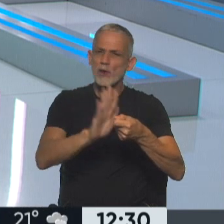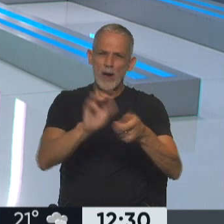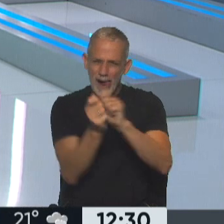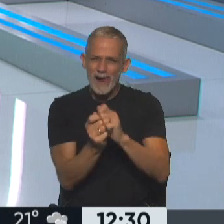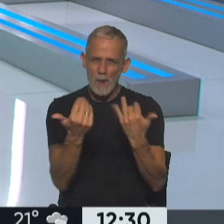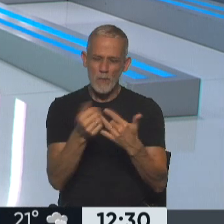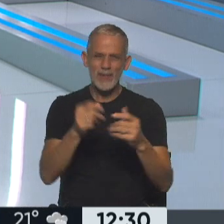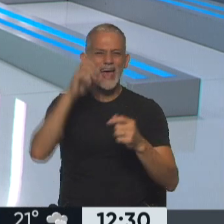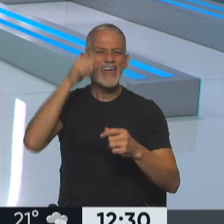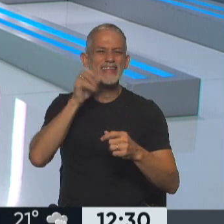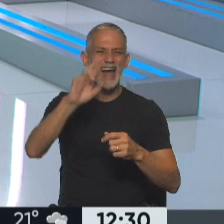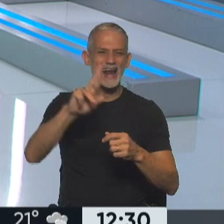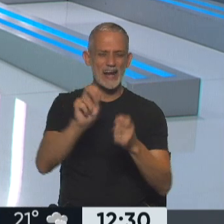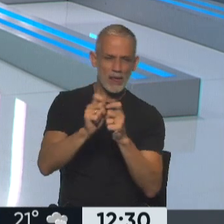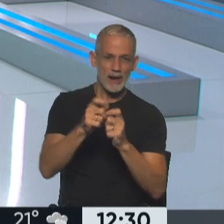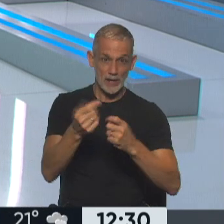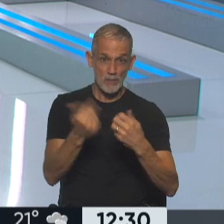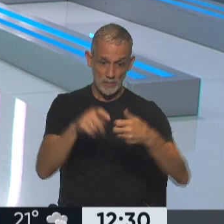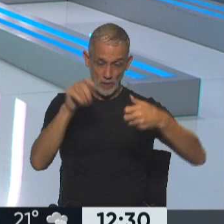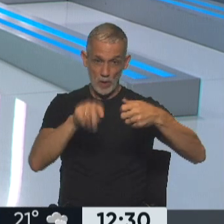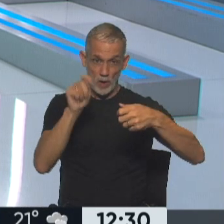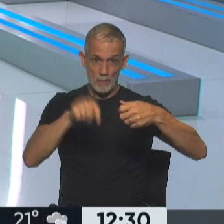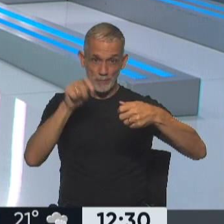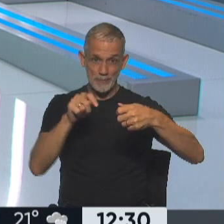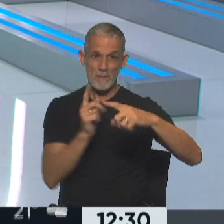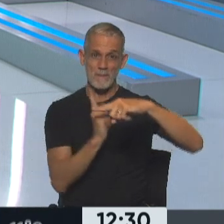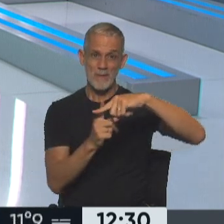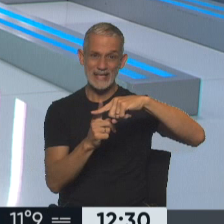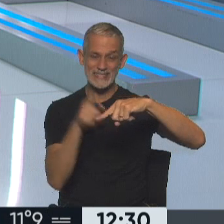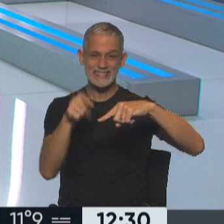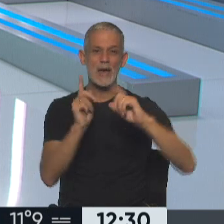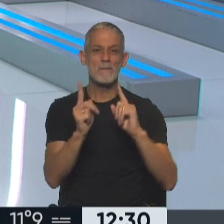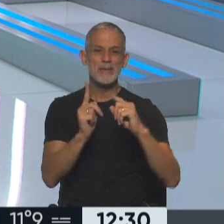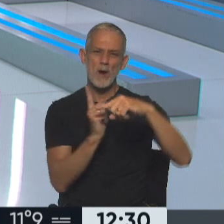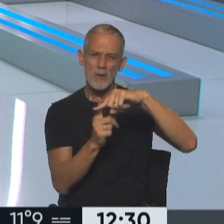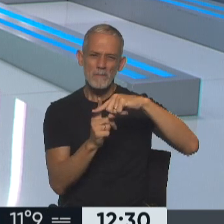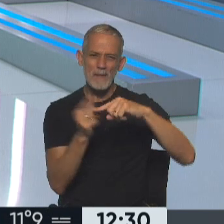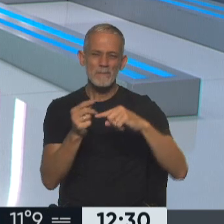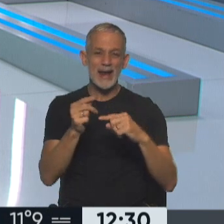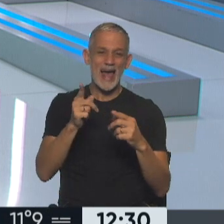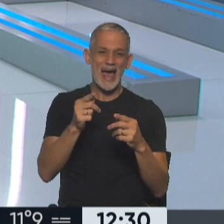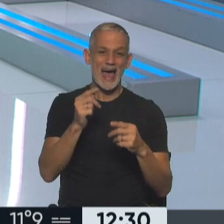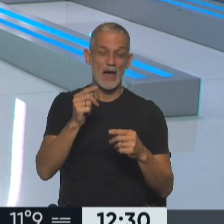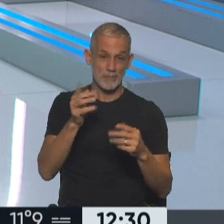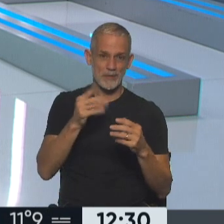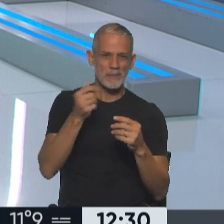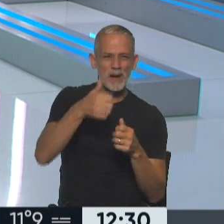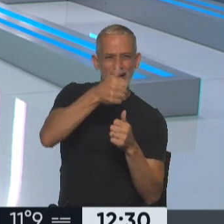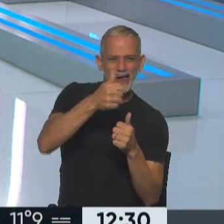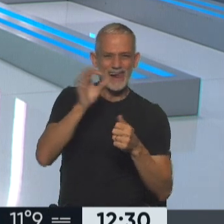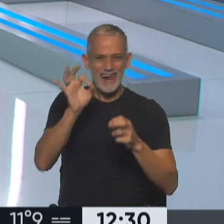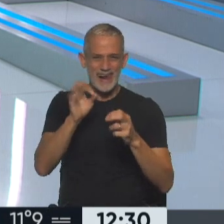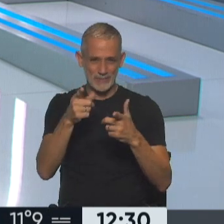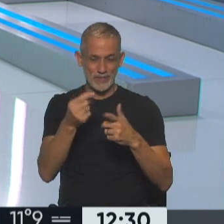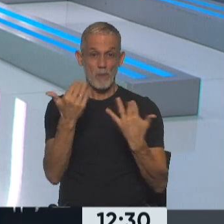WhatsApp. Lo que tenés que hacer es, apretando el más, que es el mismo símbolo para la reacción, te va a aparecer en lo